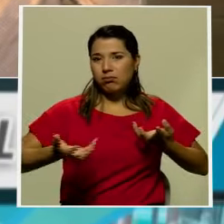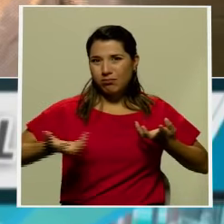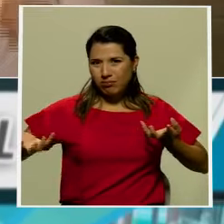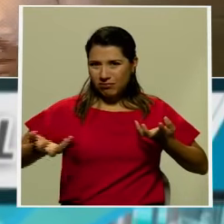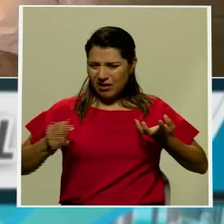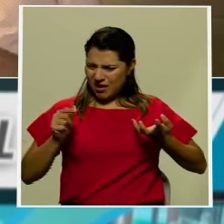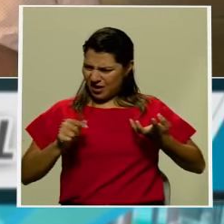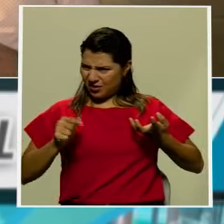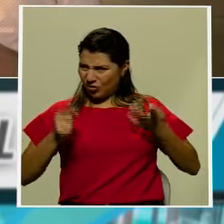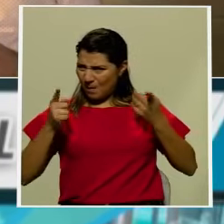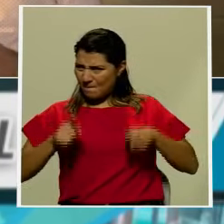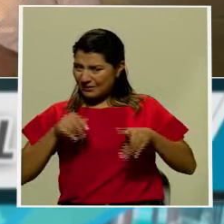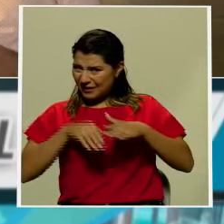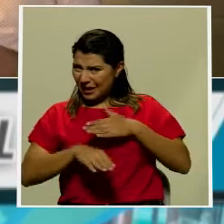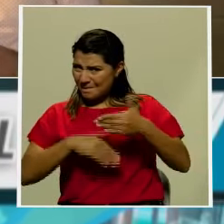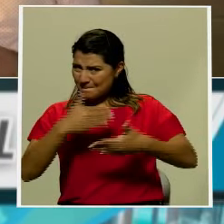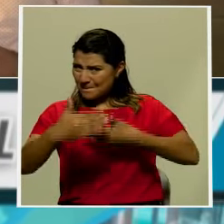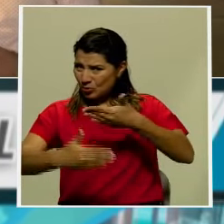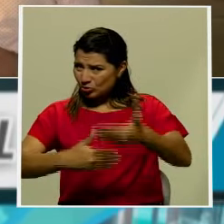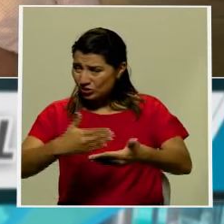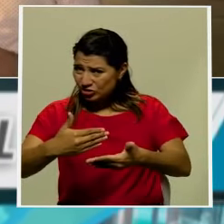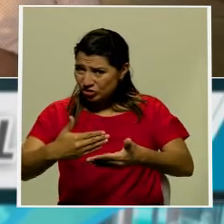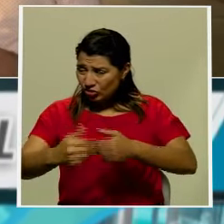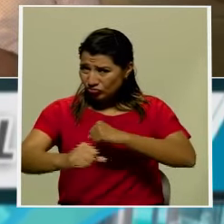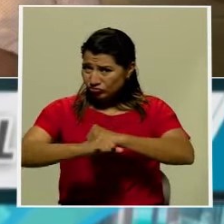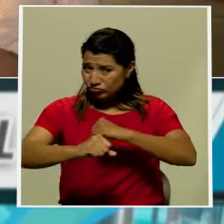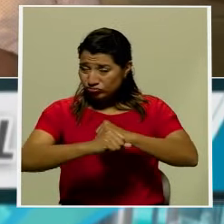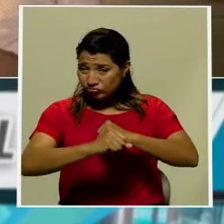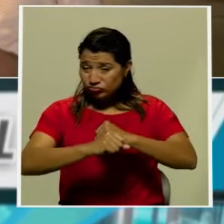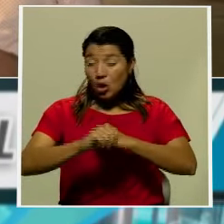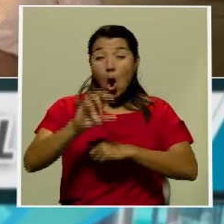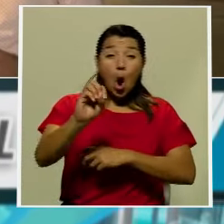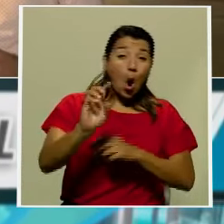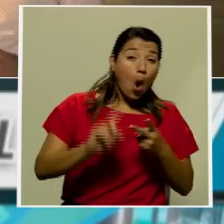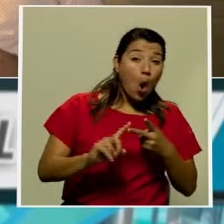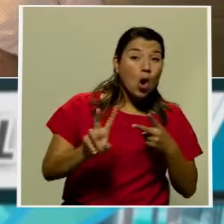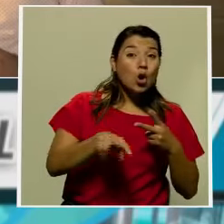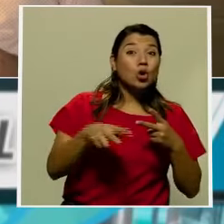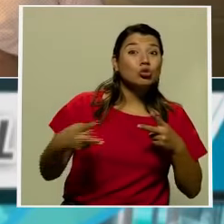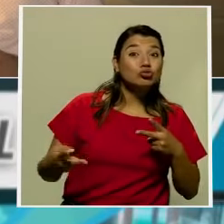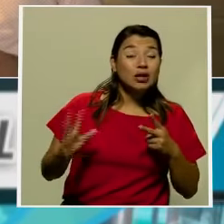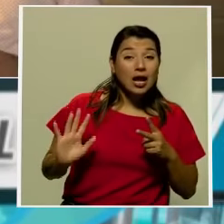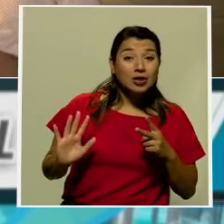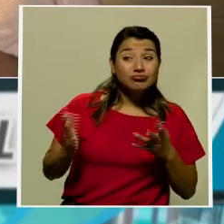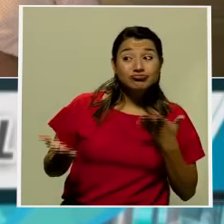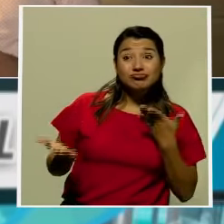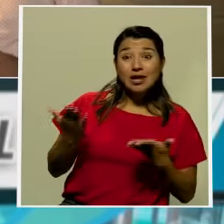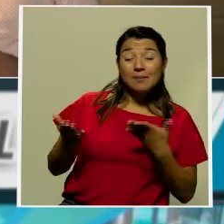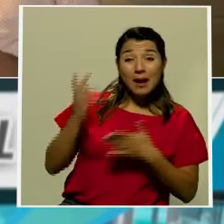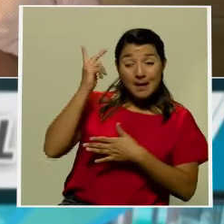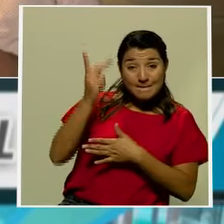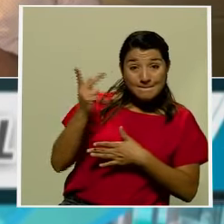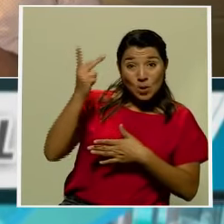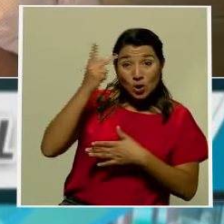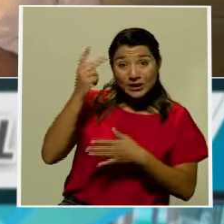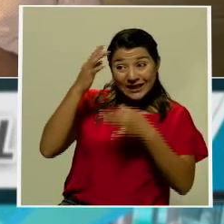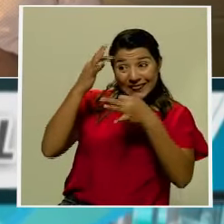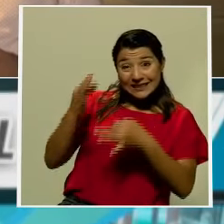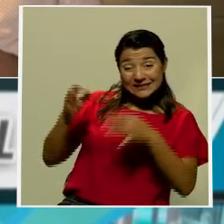el contrario tendremos una sensación país y el cuerpo político se